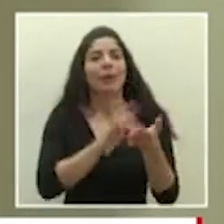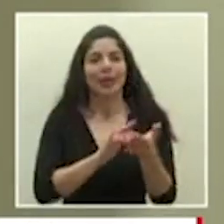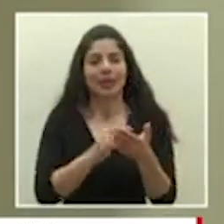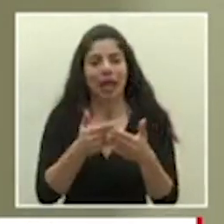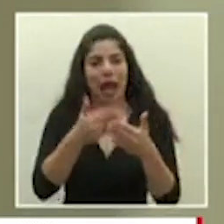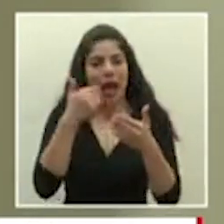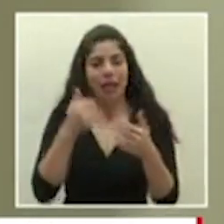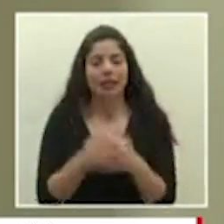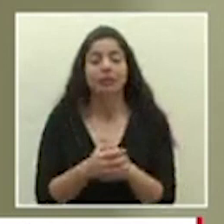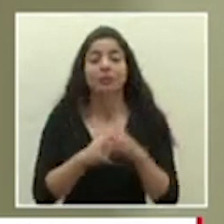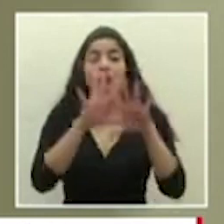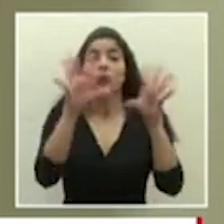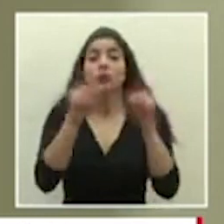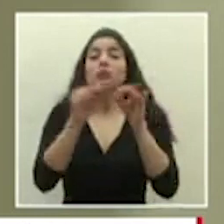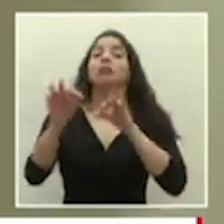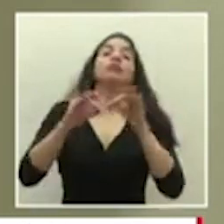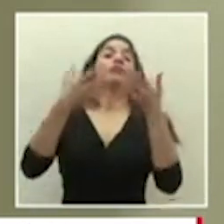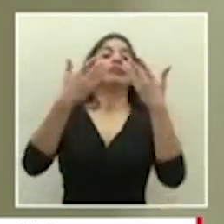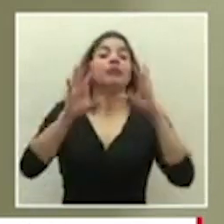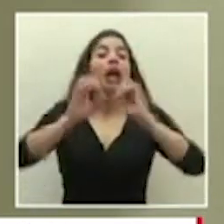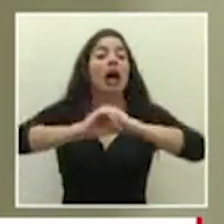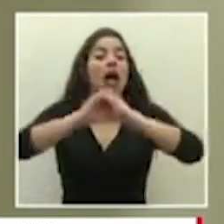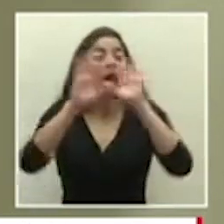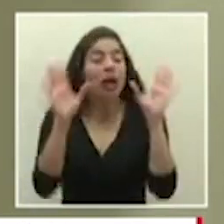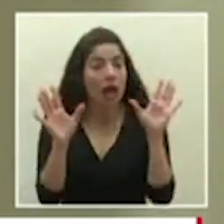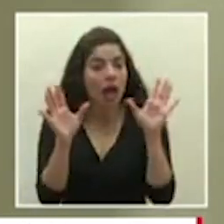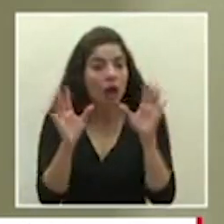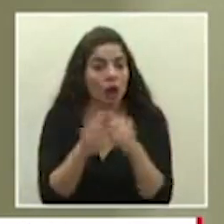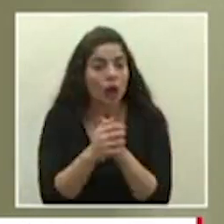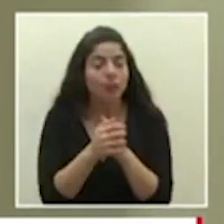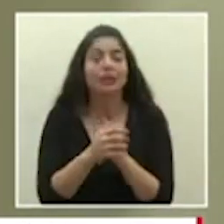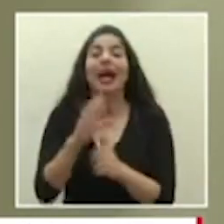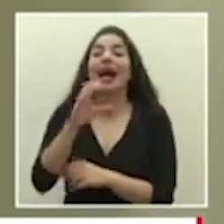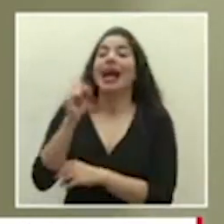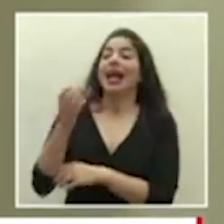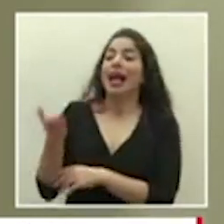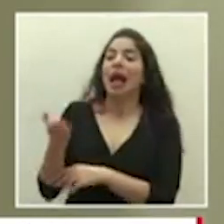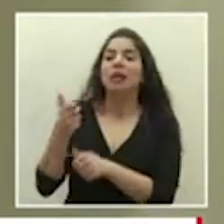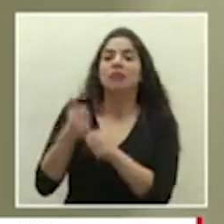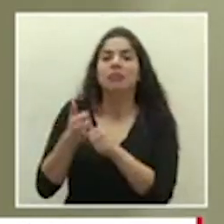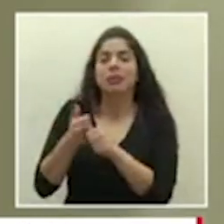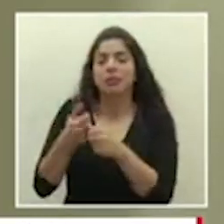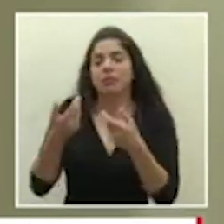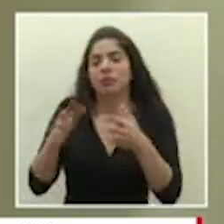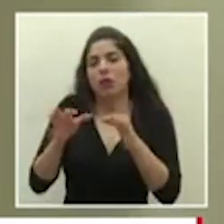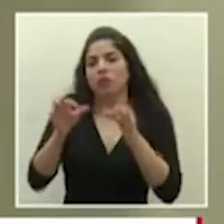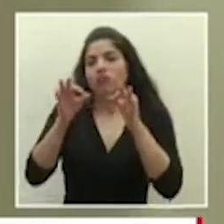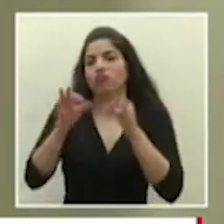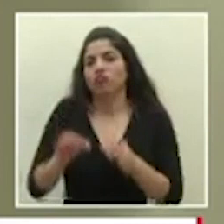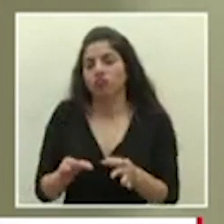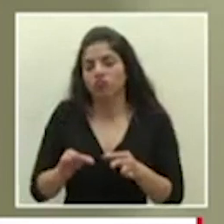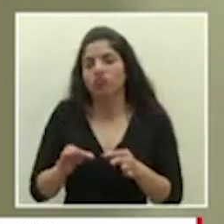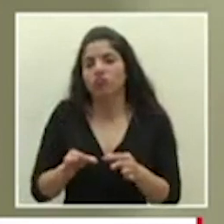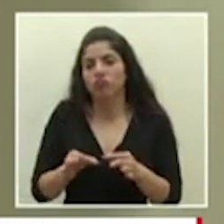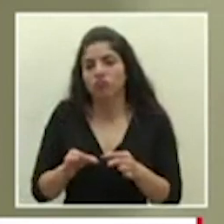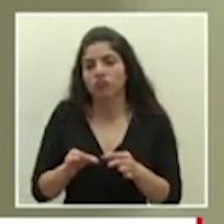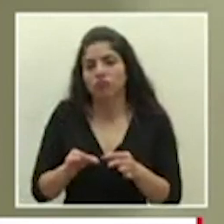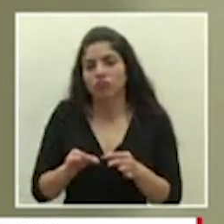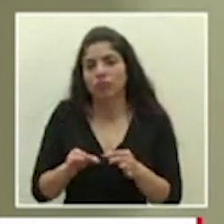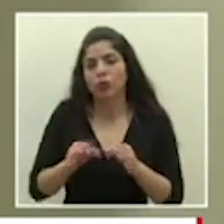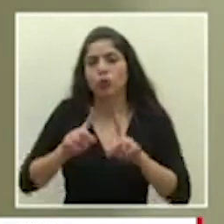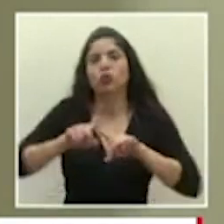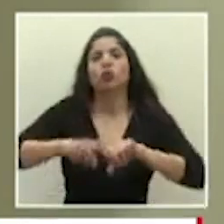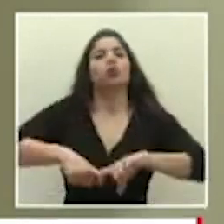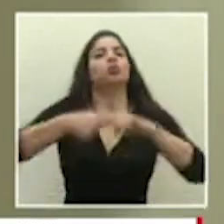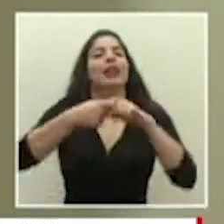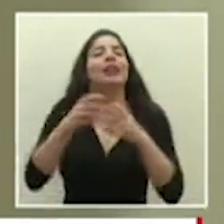habiendo dicho todo esto la caja tomó la decisión de suspender